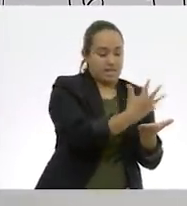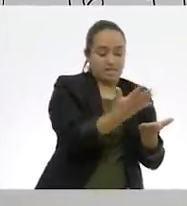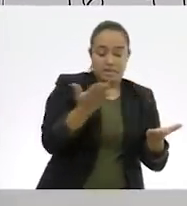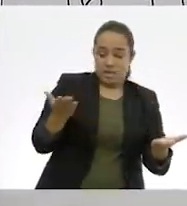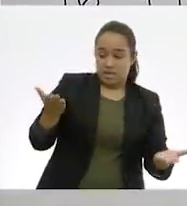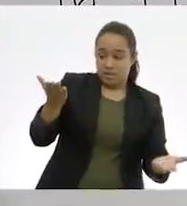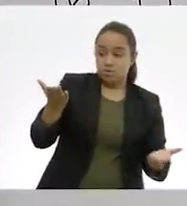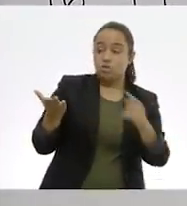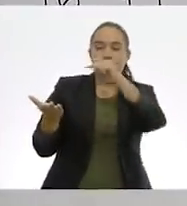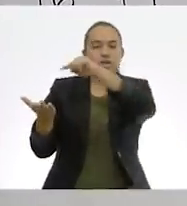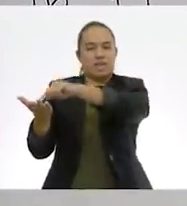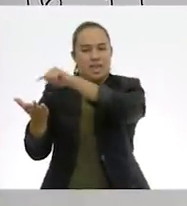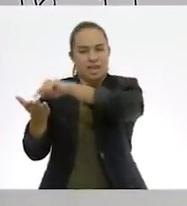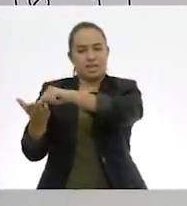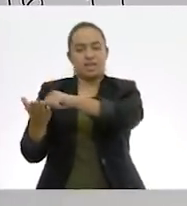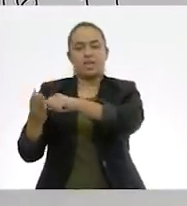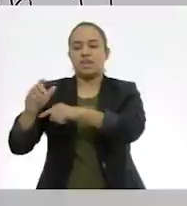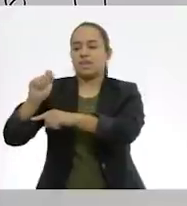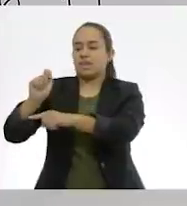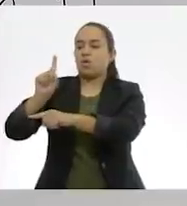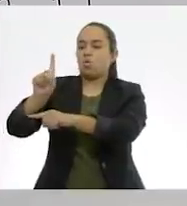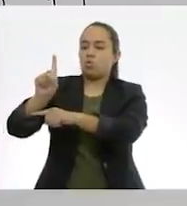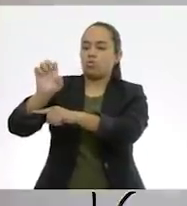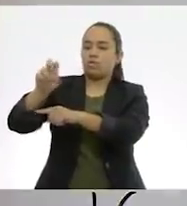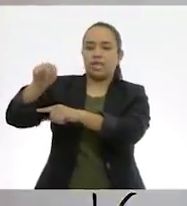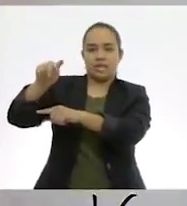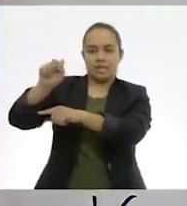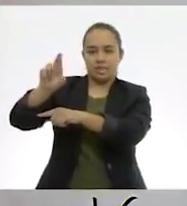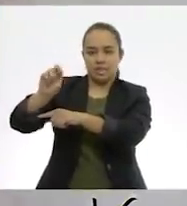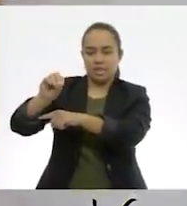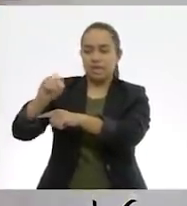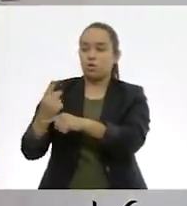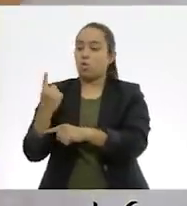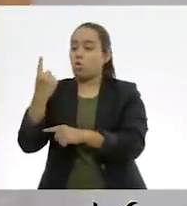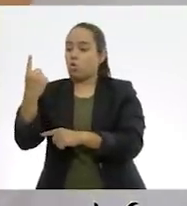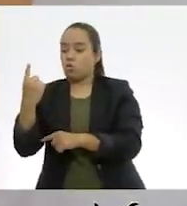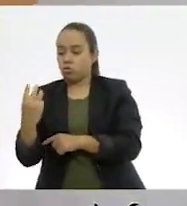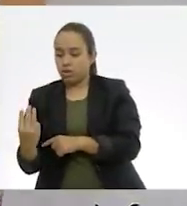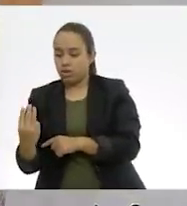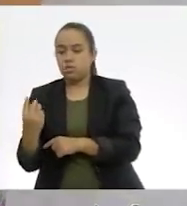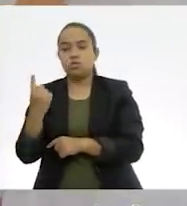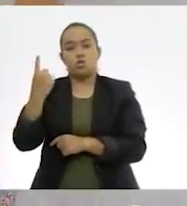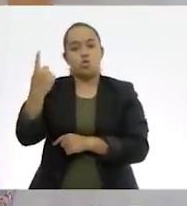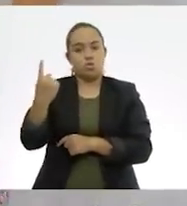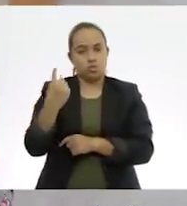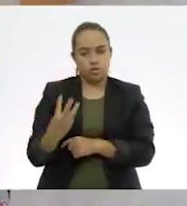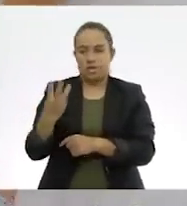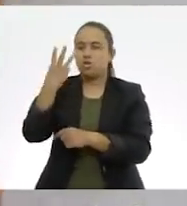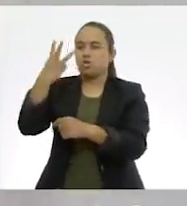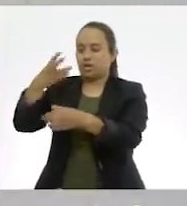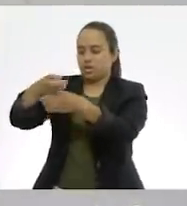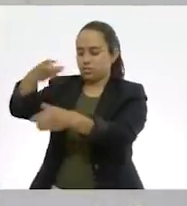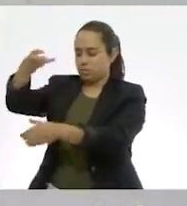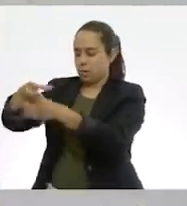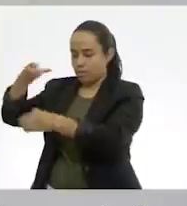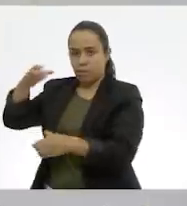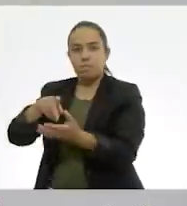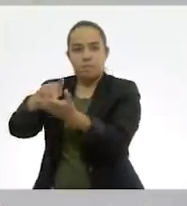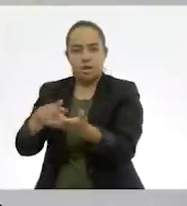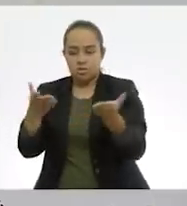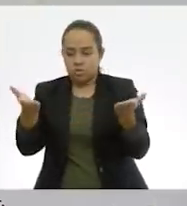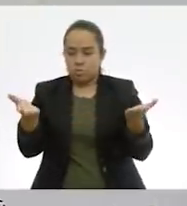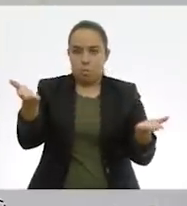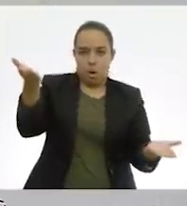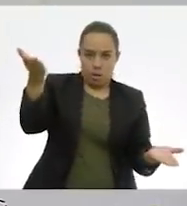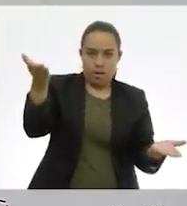Y del otro, ya lo habíamos visto, el entero más un tercio, más un tercio. Ajá. Ya podemos